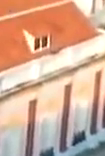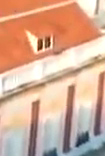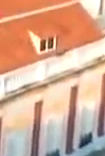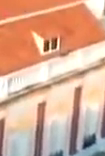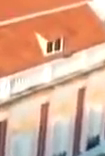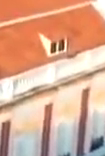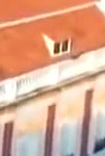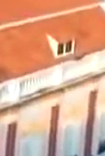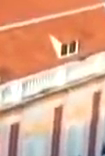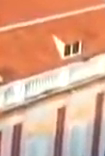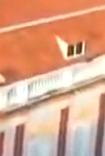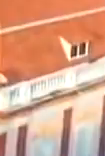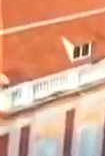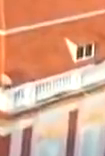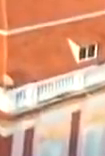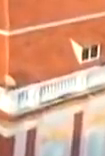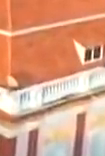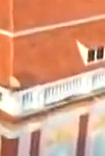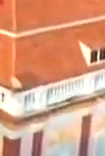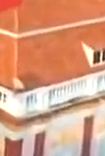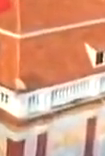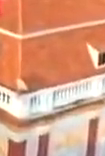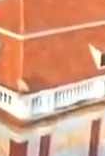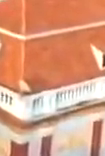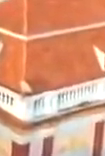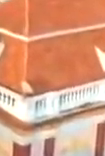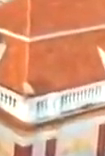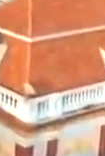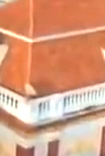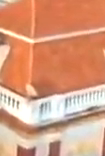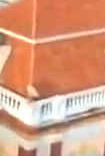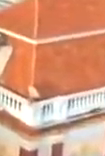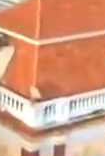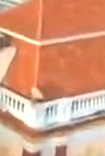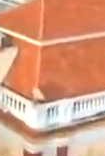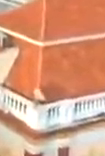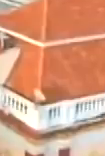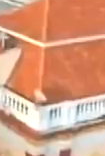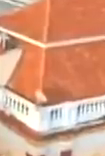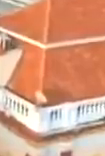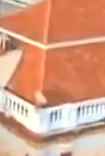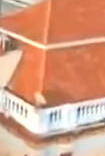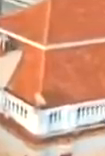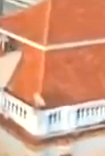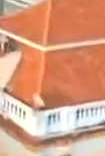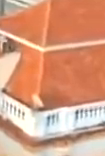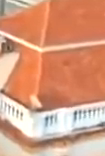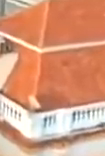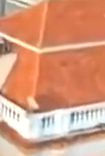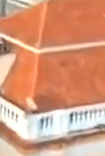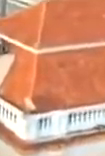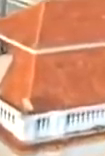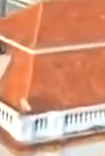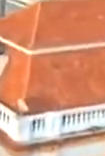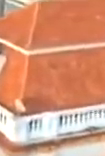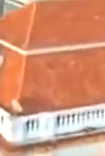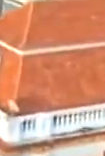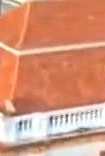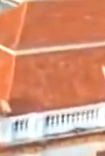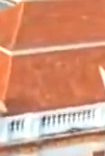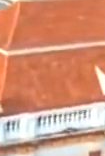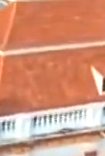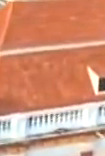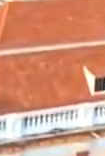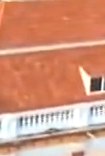y un padrón electoral dispuesto de más de 21 millones de venezolanos y venezolanas que se darán cita en